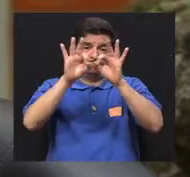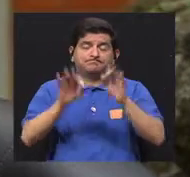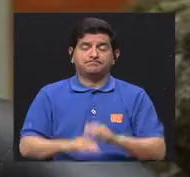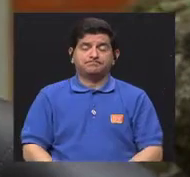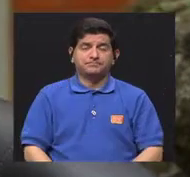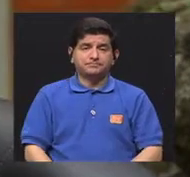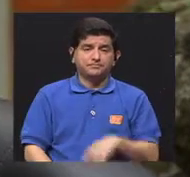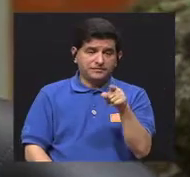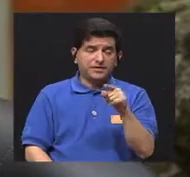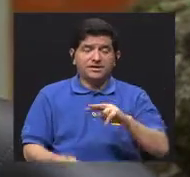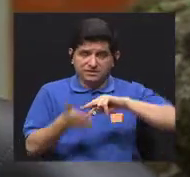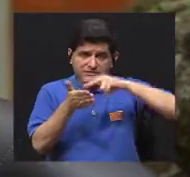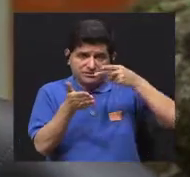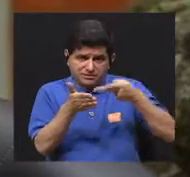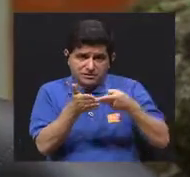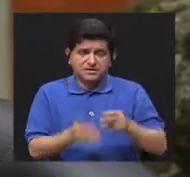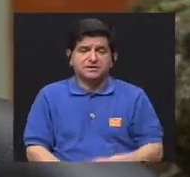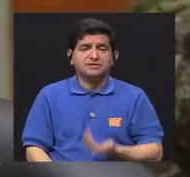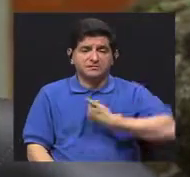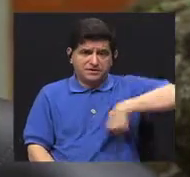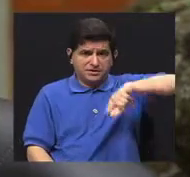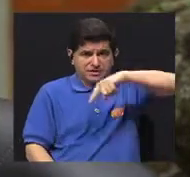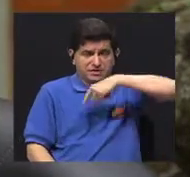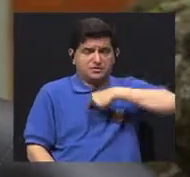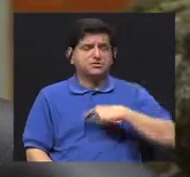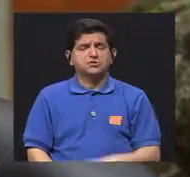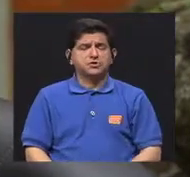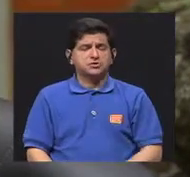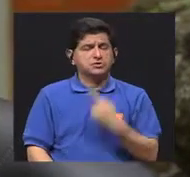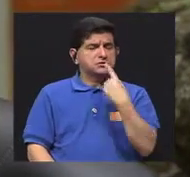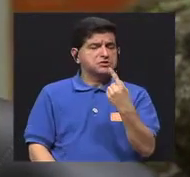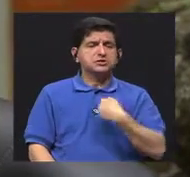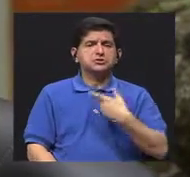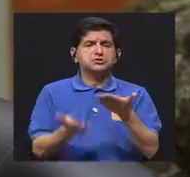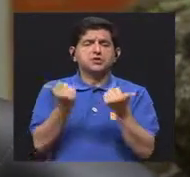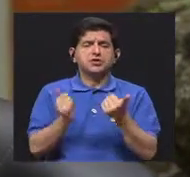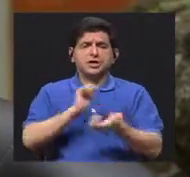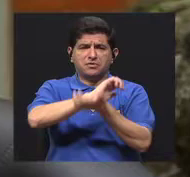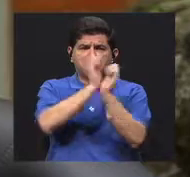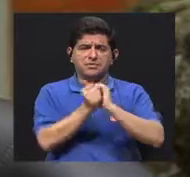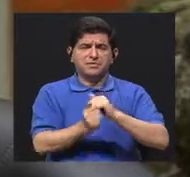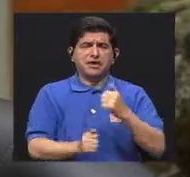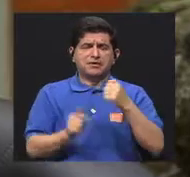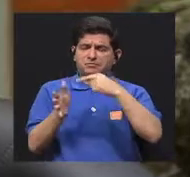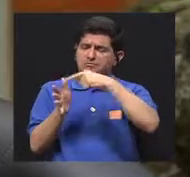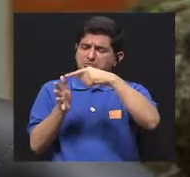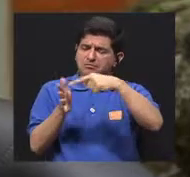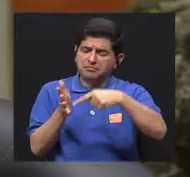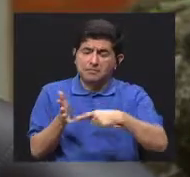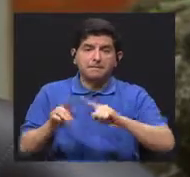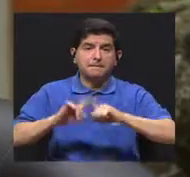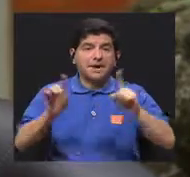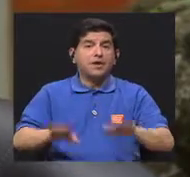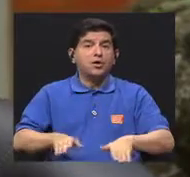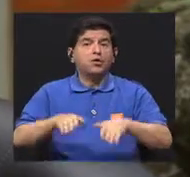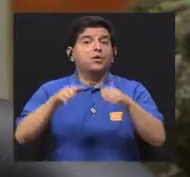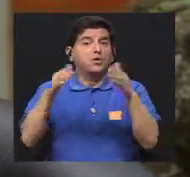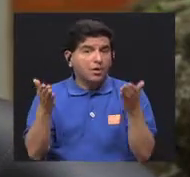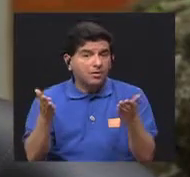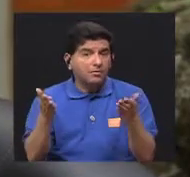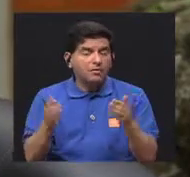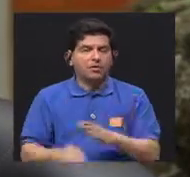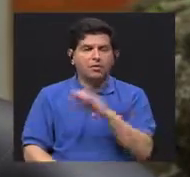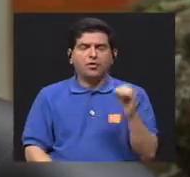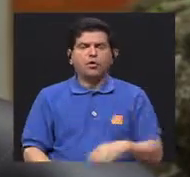en esa parte, ¿verdad? Que podemos decir, bueno, quiero cambiar esto, quiero cambiar lo otro, pero el cómo lo puedo